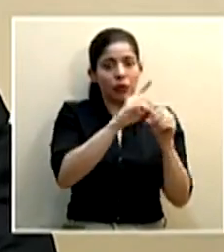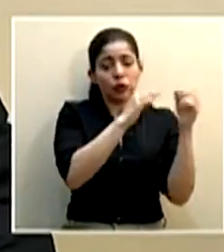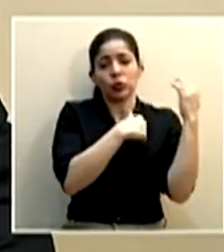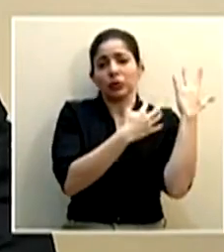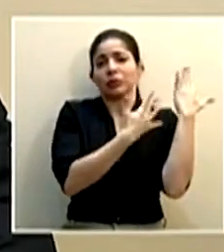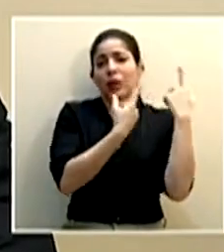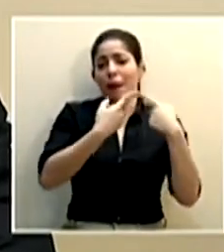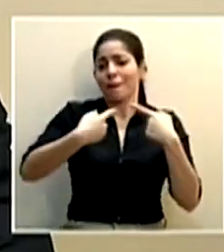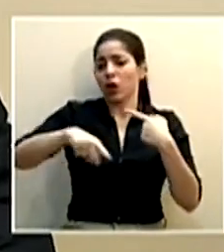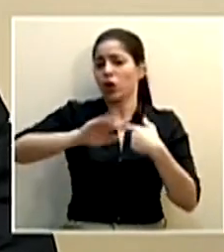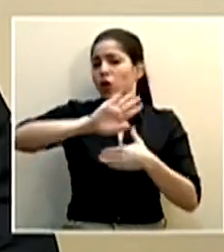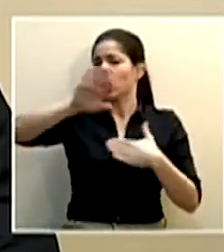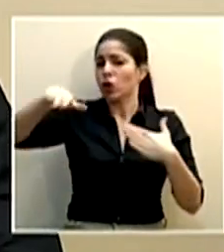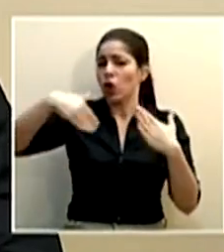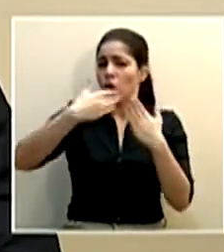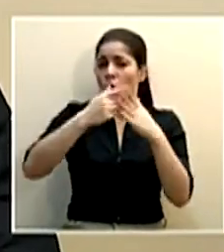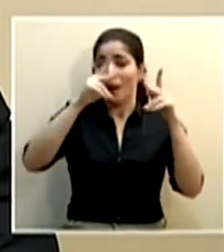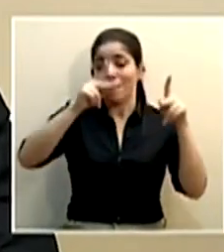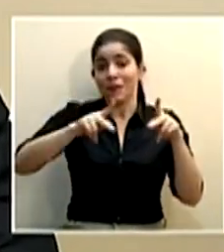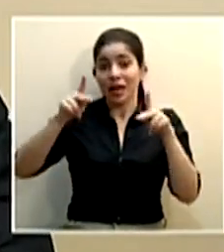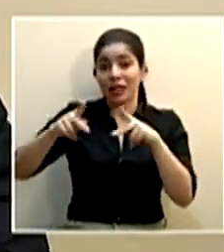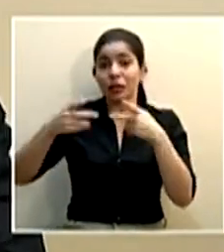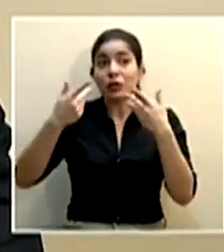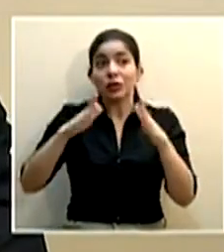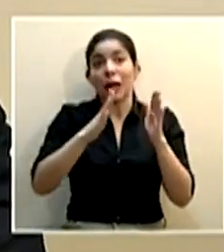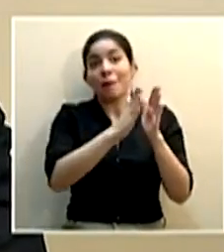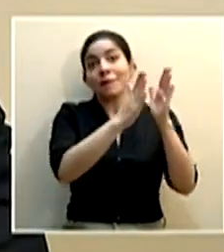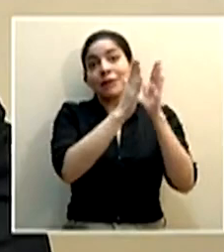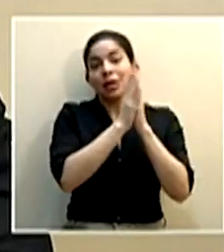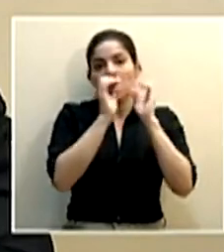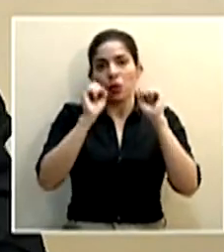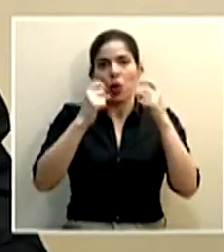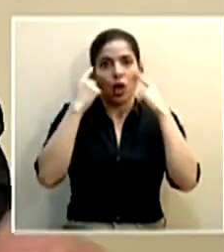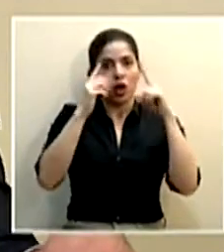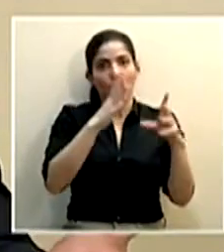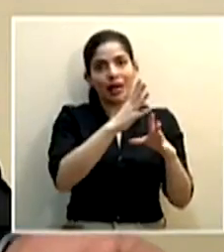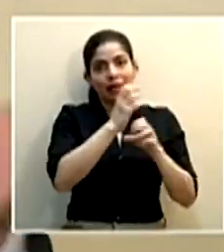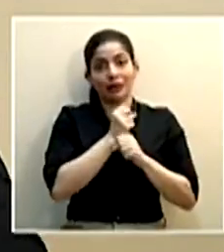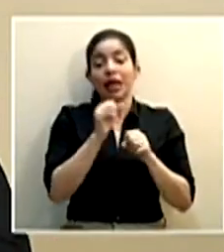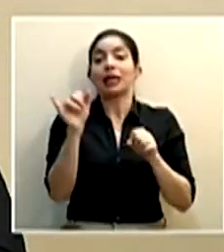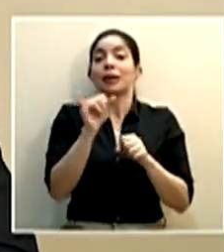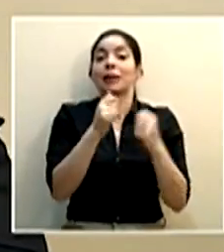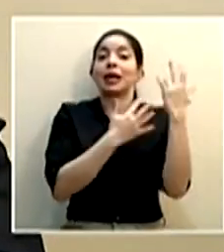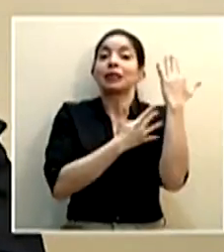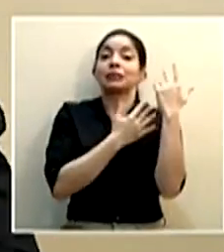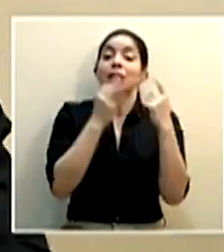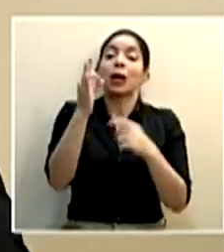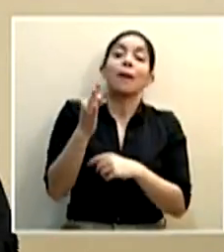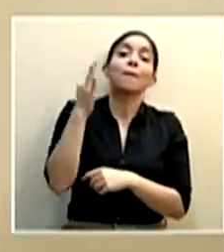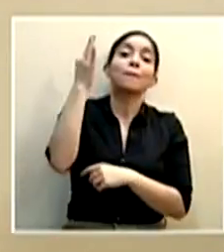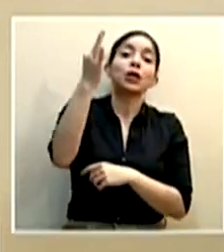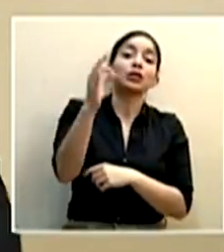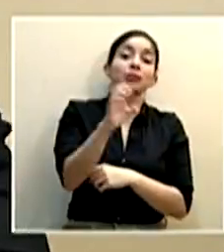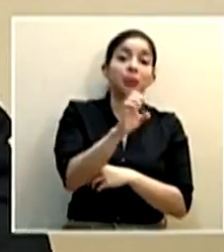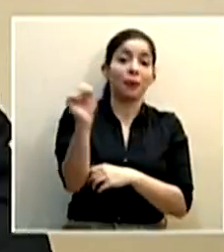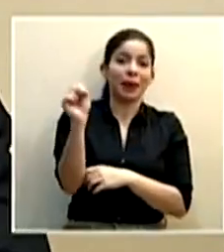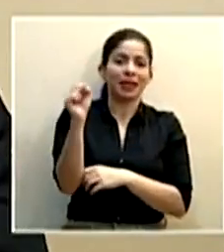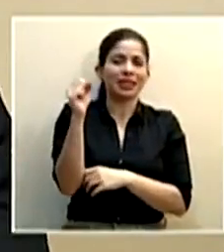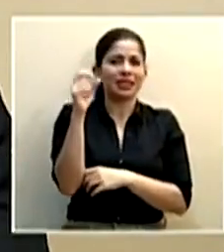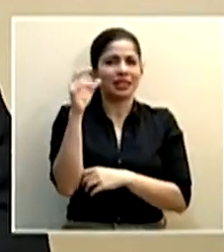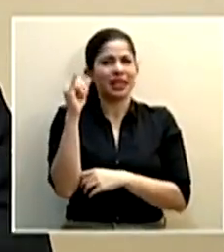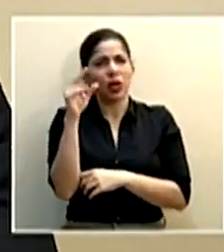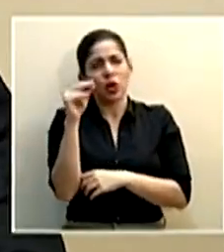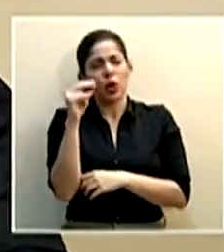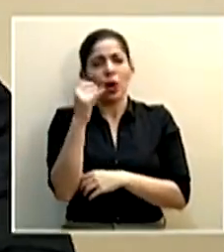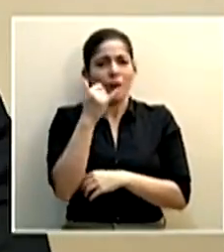prontamente todas las personas que lo aplicaron puedan tenerlo y también espero que para la próxima, para el próximo mes, si no me equivoco, que